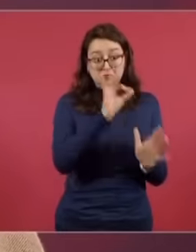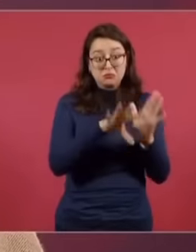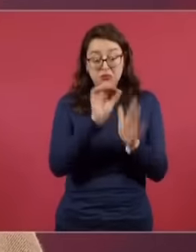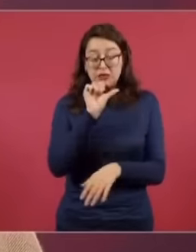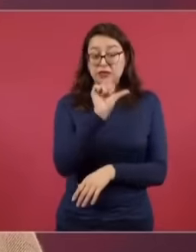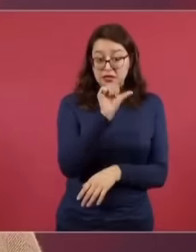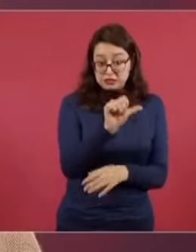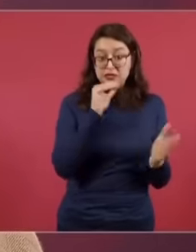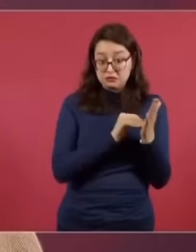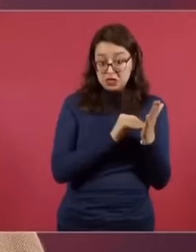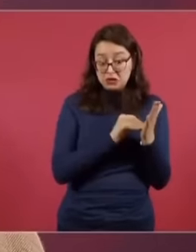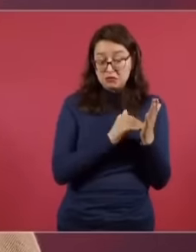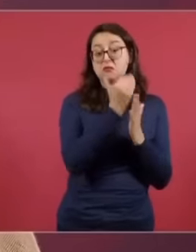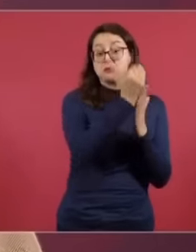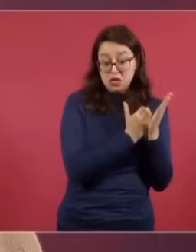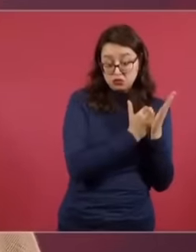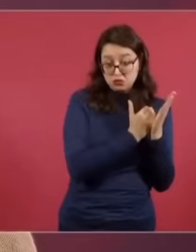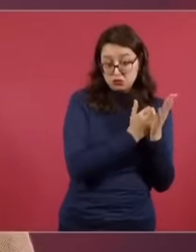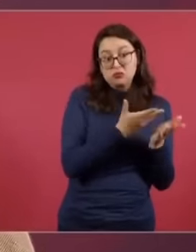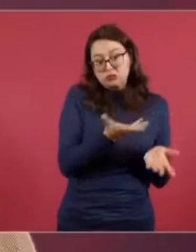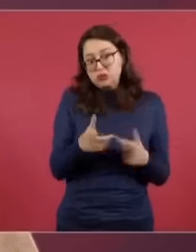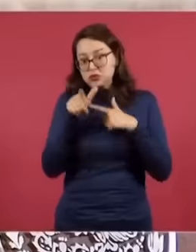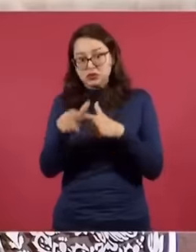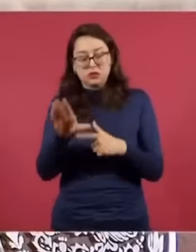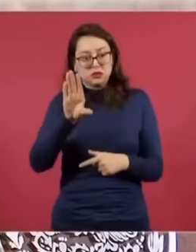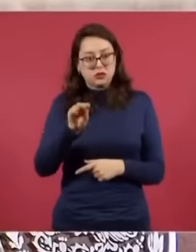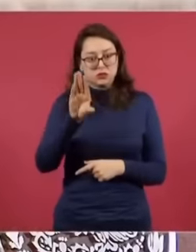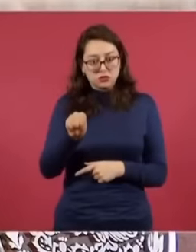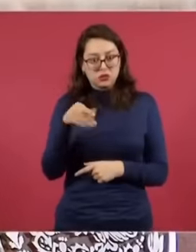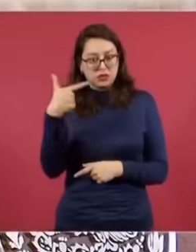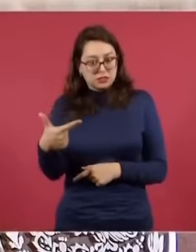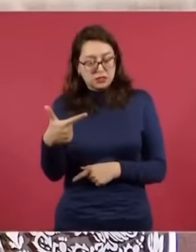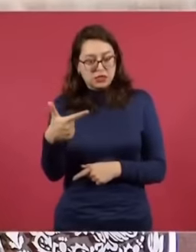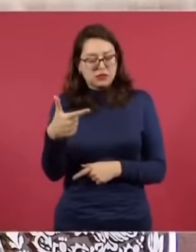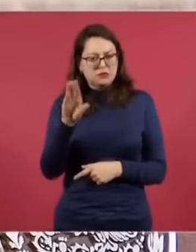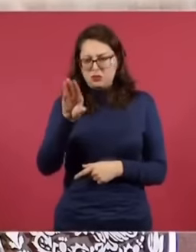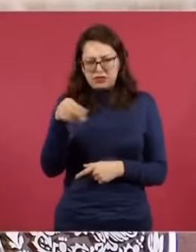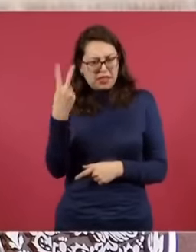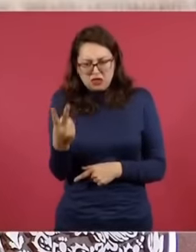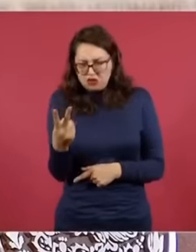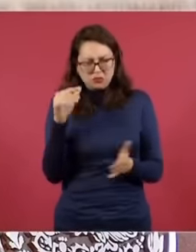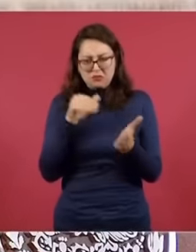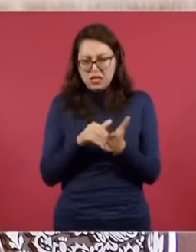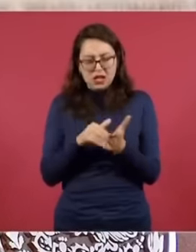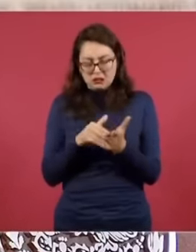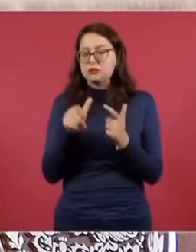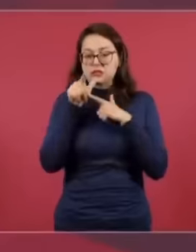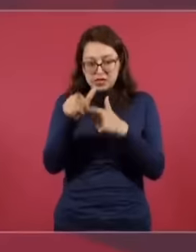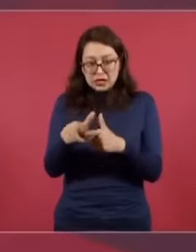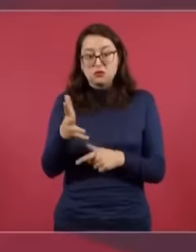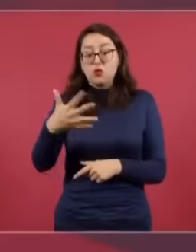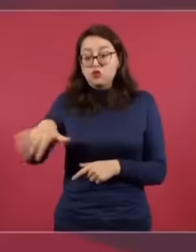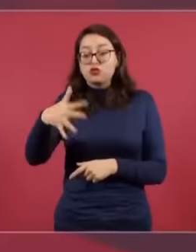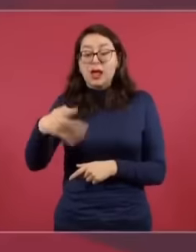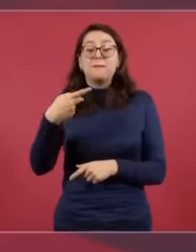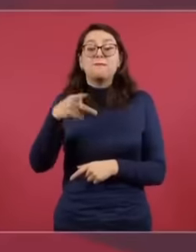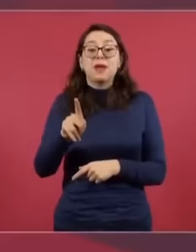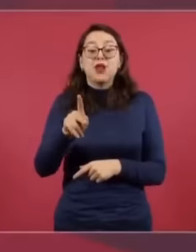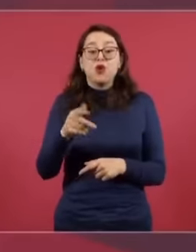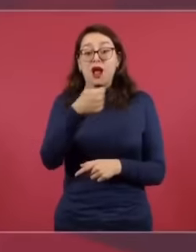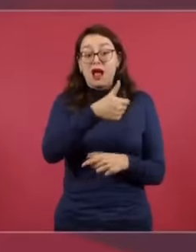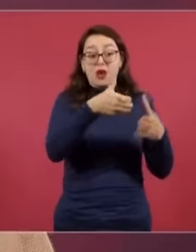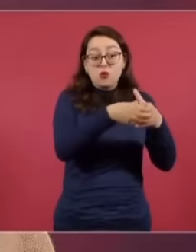localizado 16 mil y seguimos buscando 92 mil aproximadamente, con diferentes niveles de